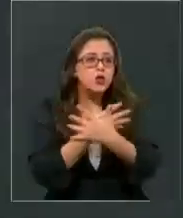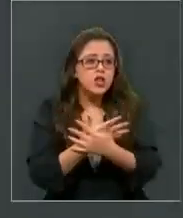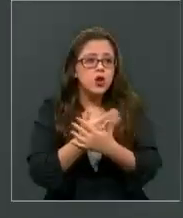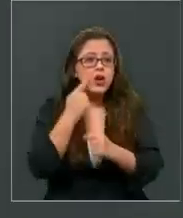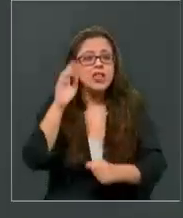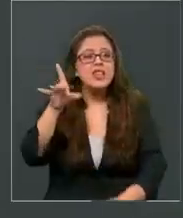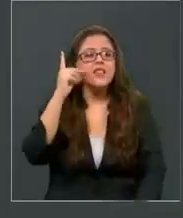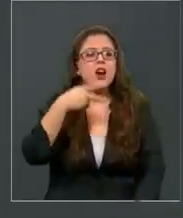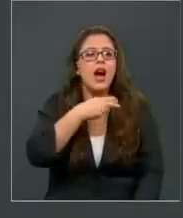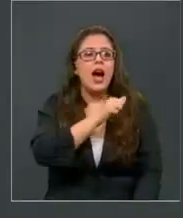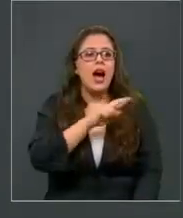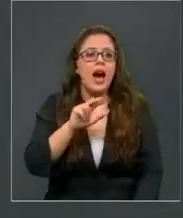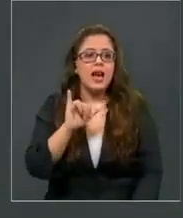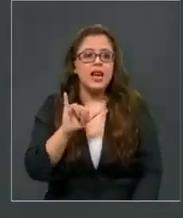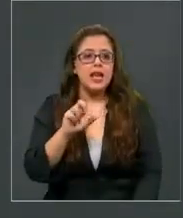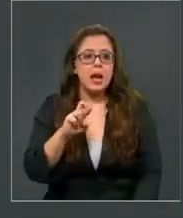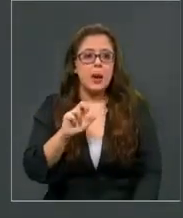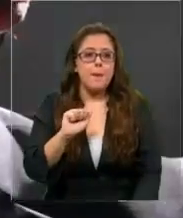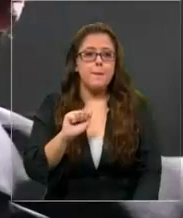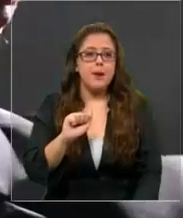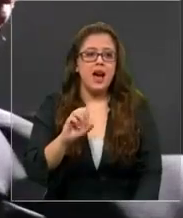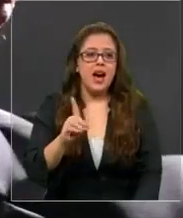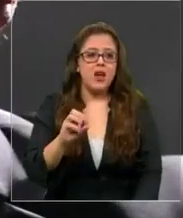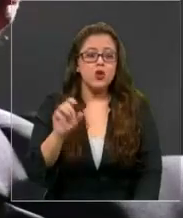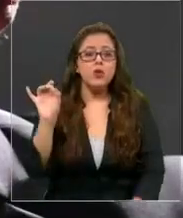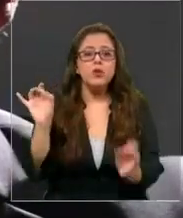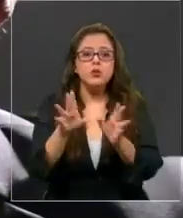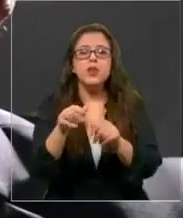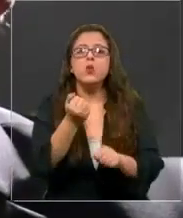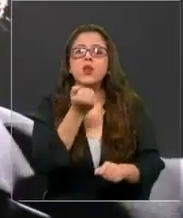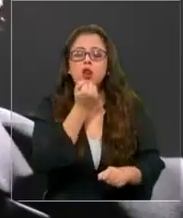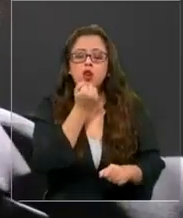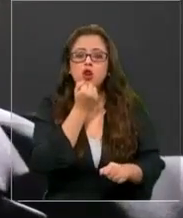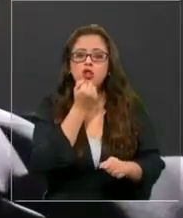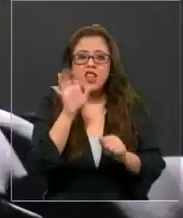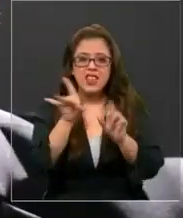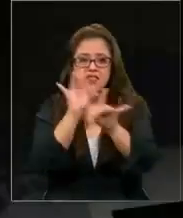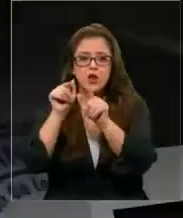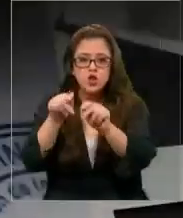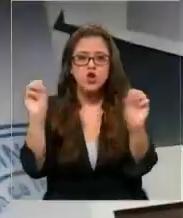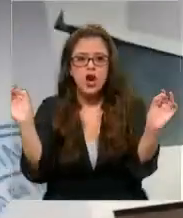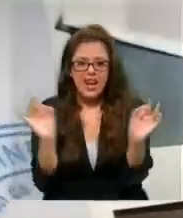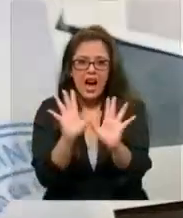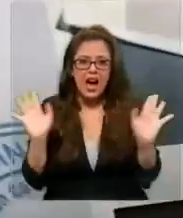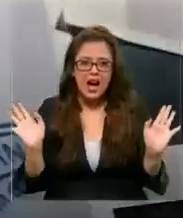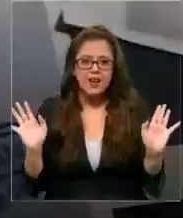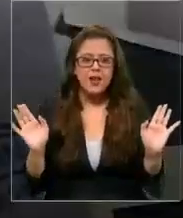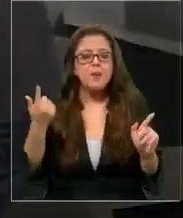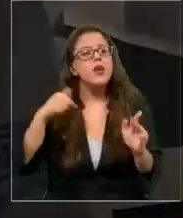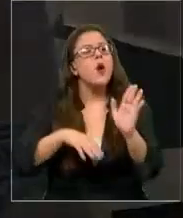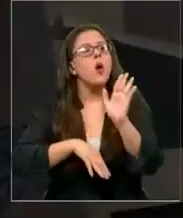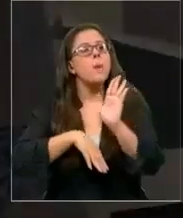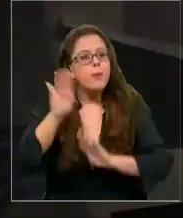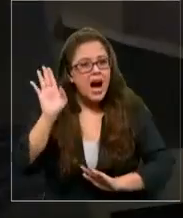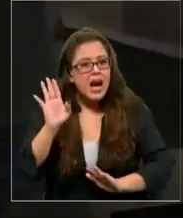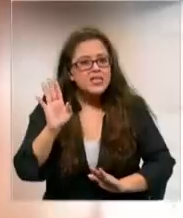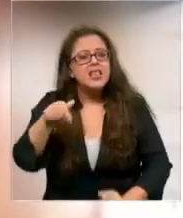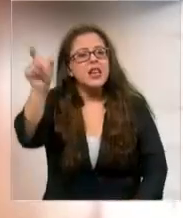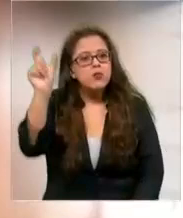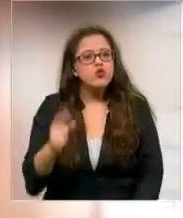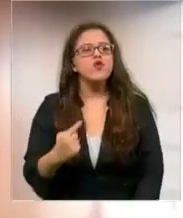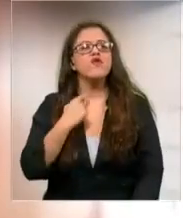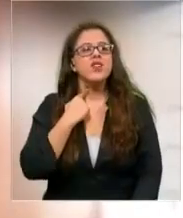Harry Prado. A lo que conlleva es a un error de identificación y eso es sumamente grave. Pero más grave aún es que la propia